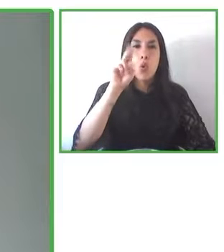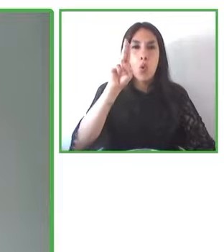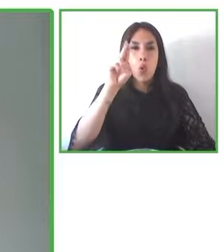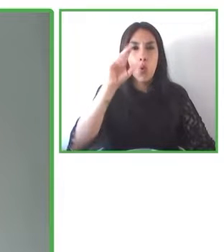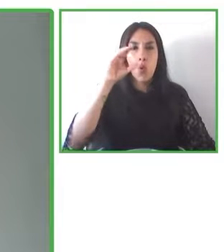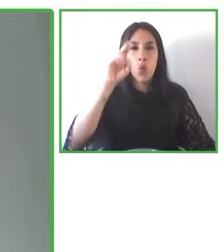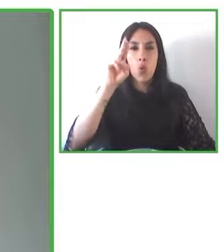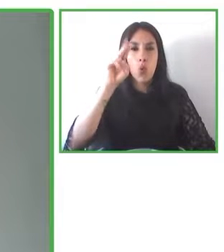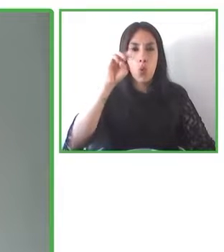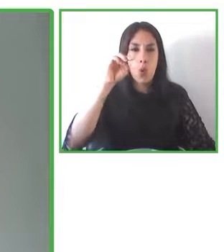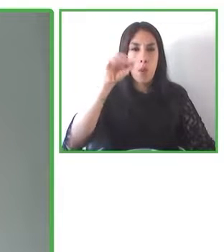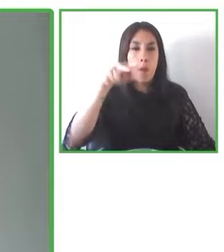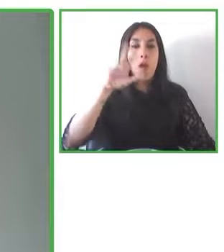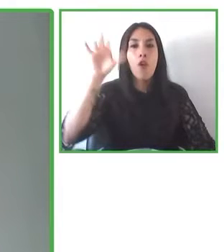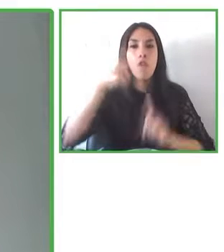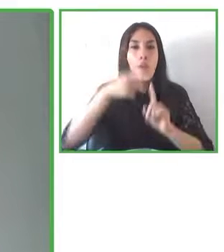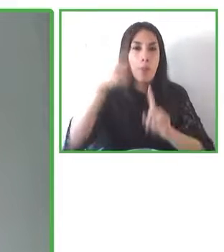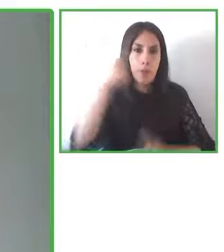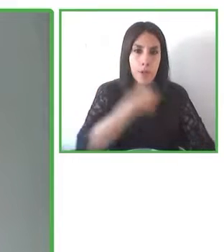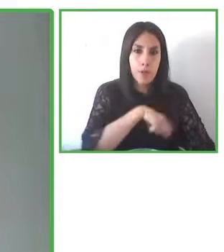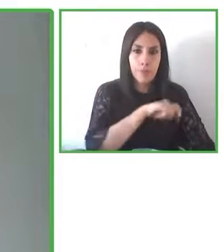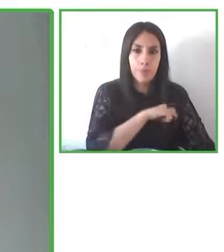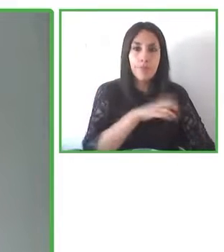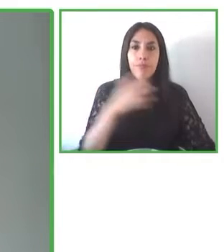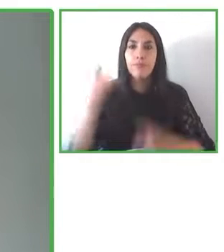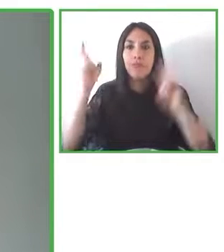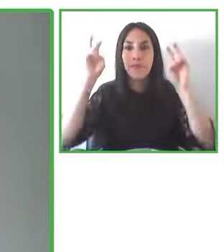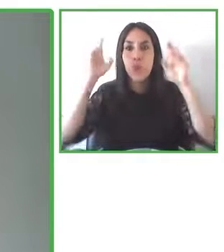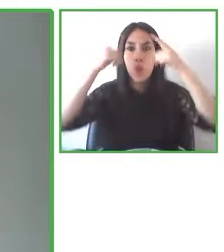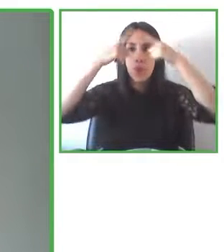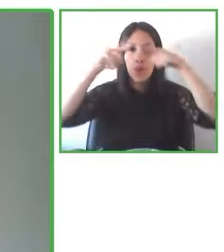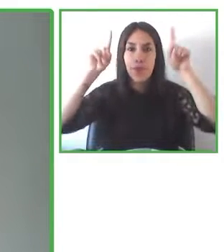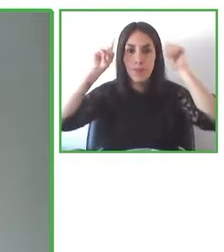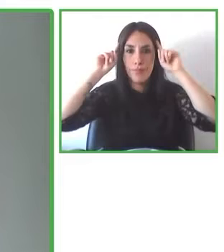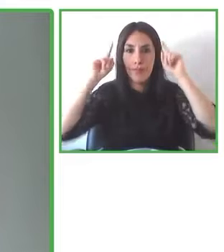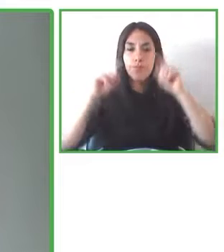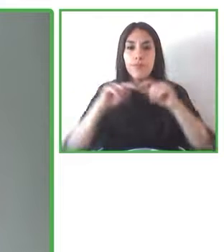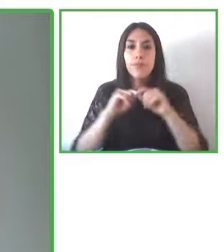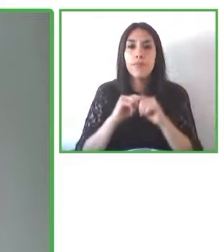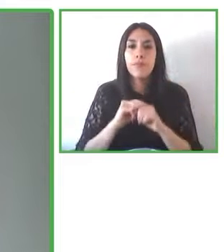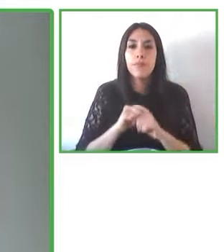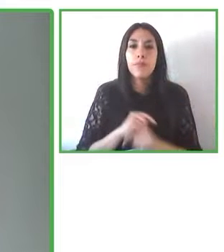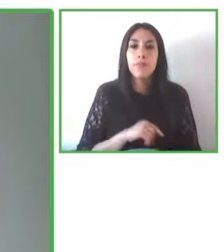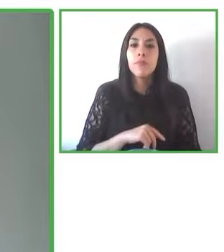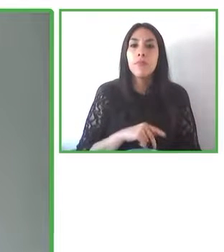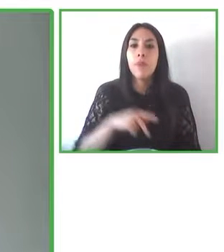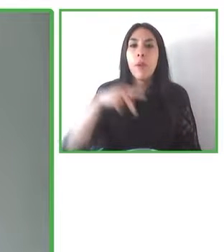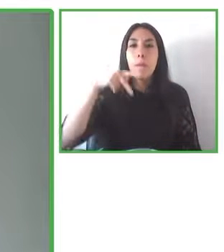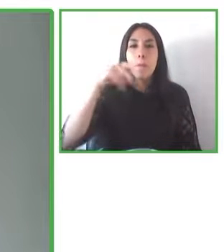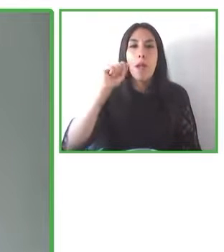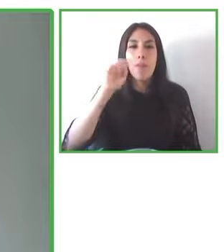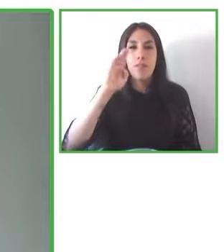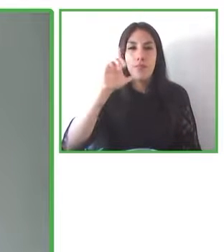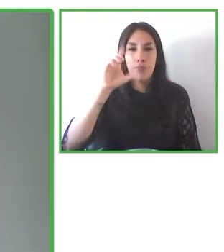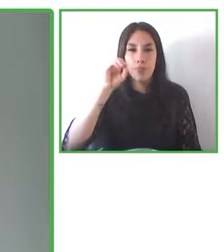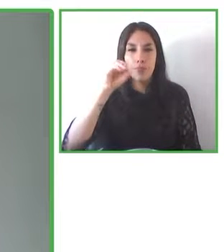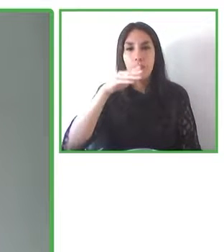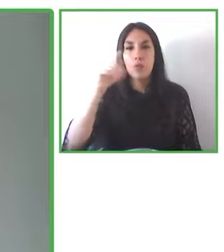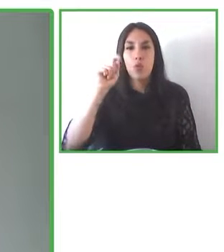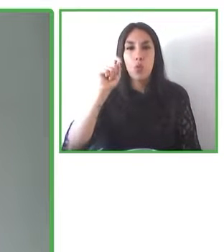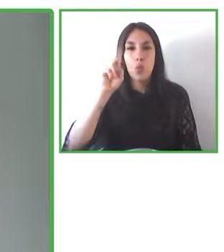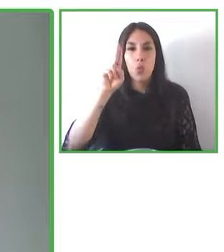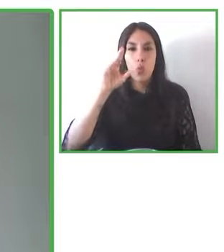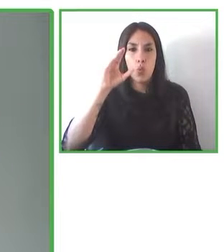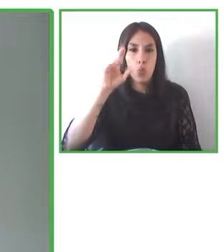gobierno, Universidad de San Pablo, Tucumán, y doctoranda Humanidades en la Facultad de Filosofía y Letras de la